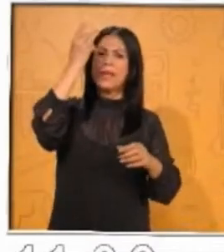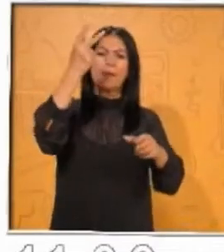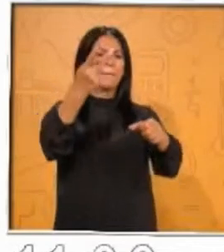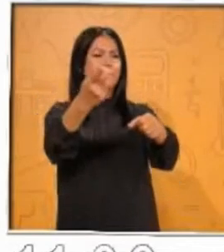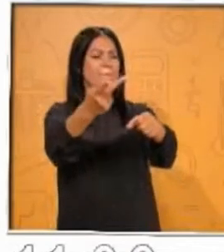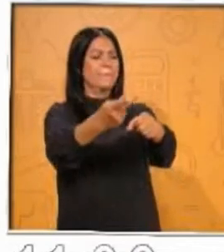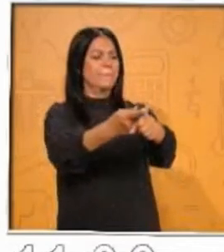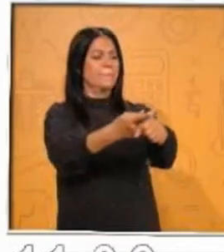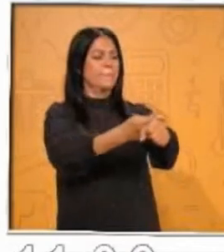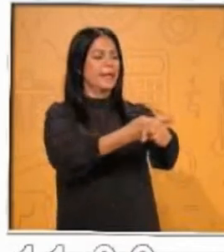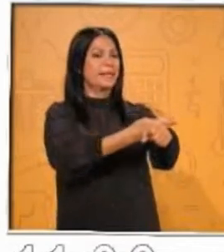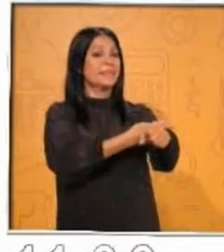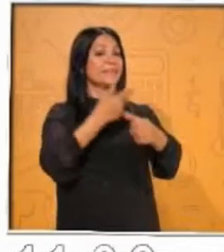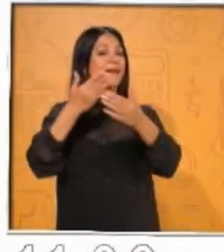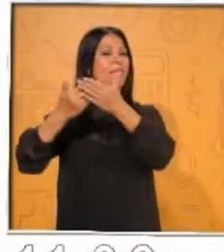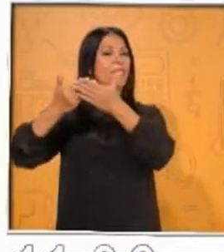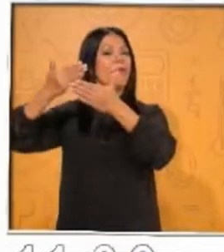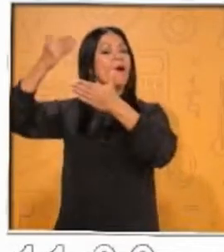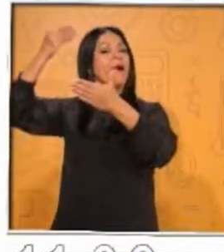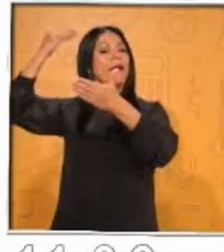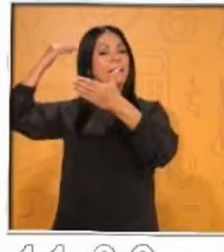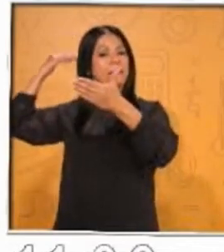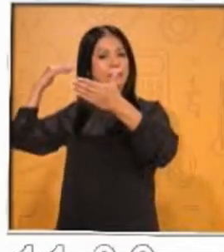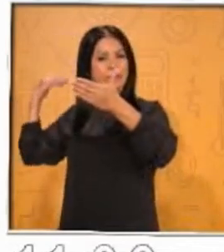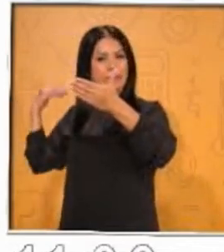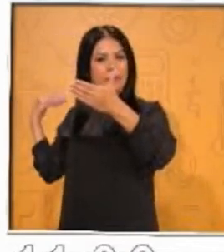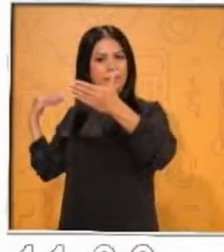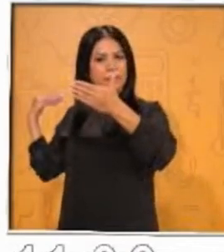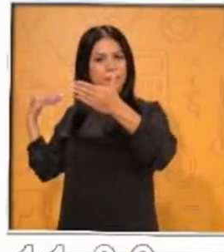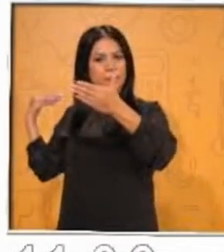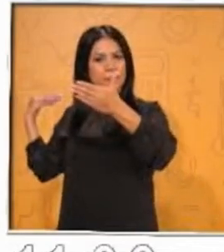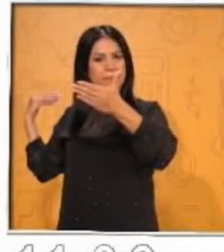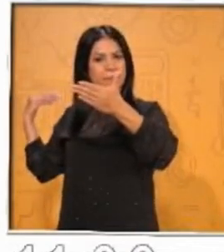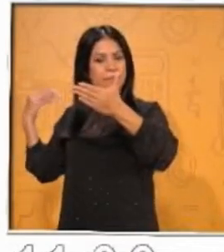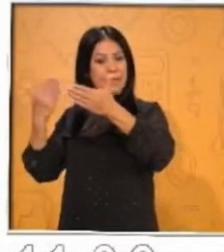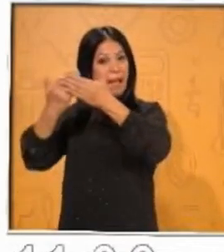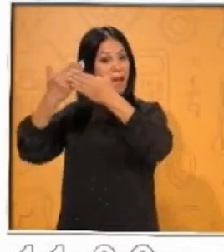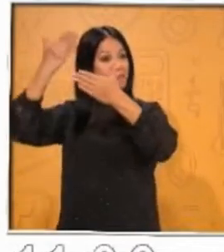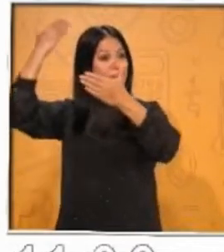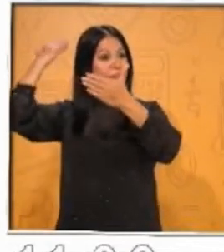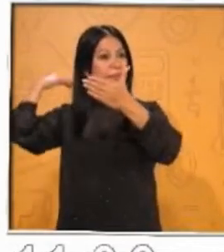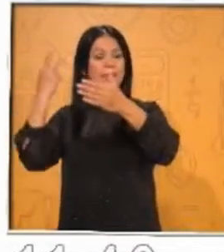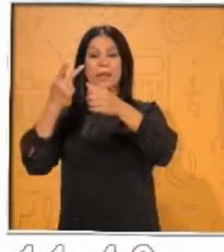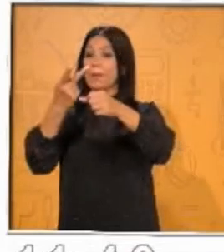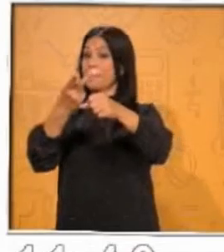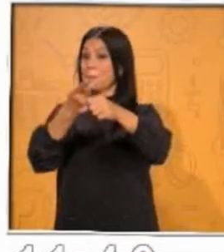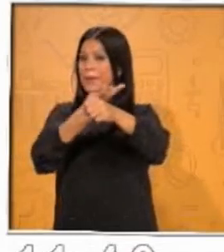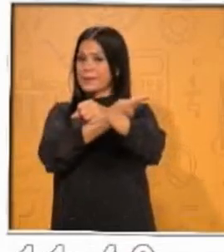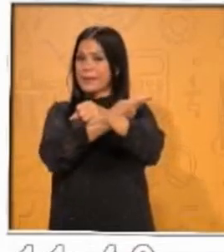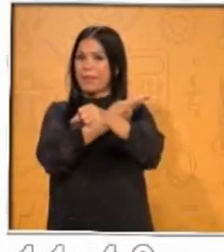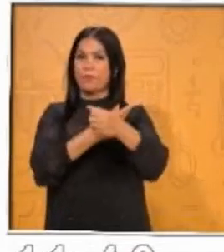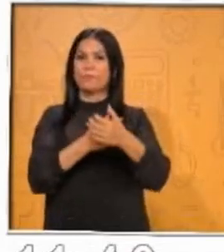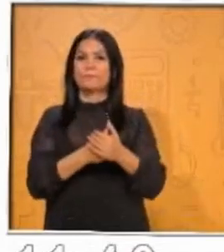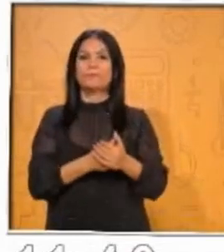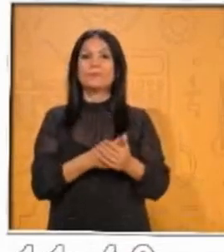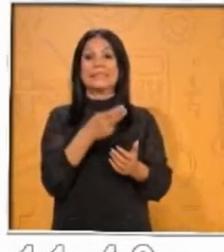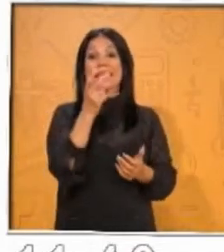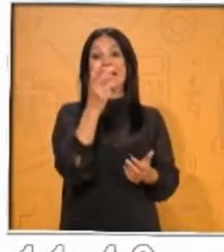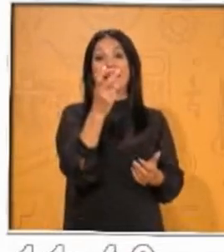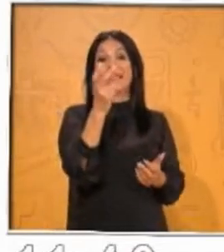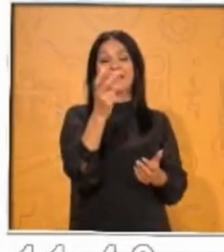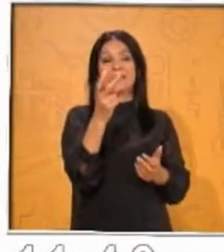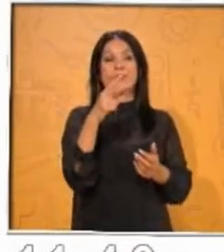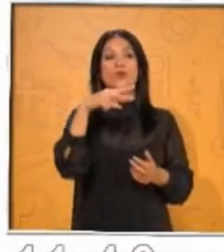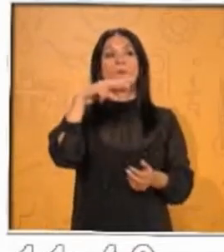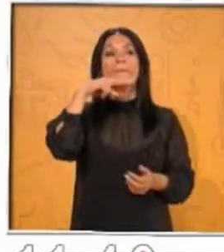está hablando de un tiempo verbal, de una acción que ya pasó, algo que ya sucedió. Y generalmente, ese